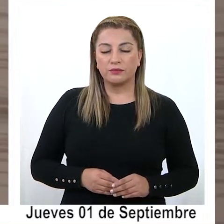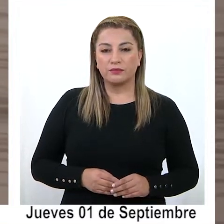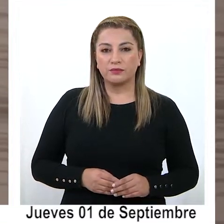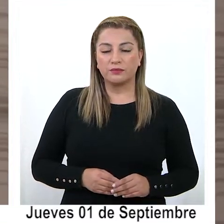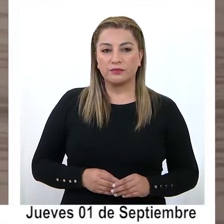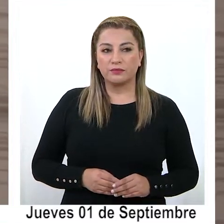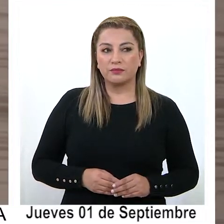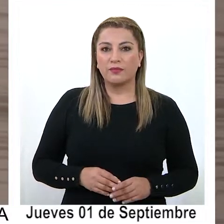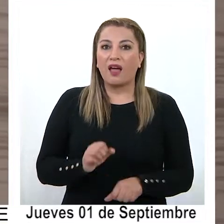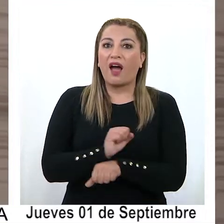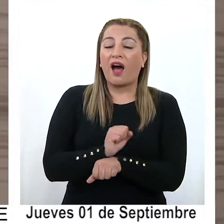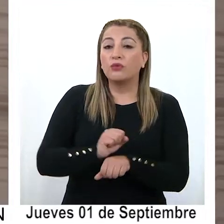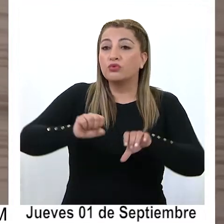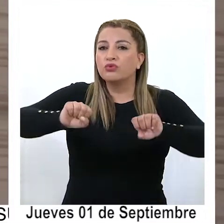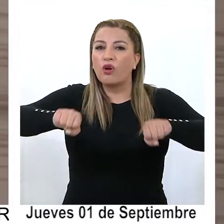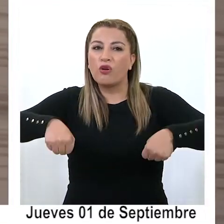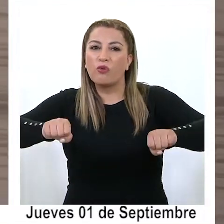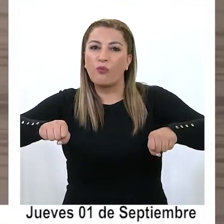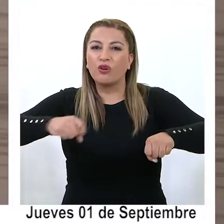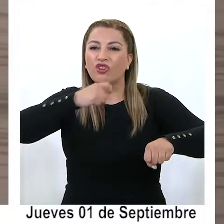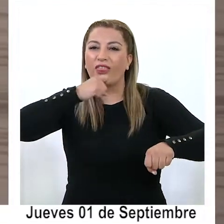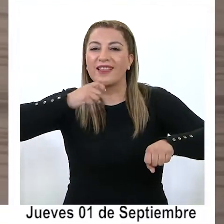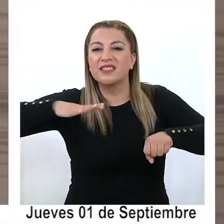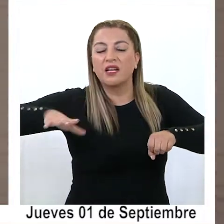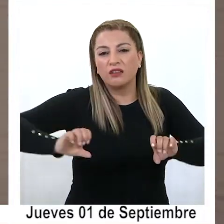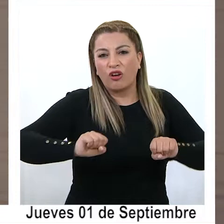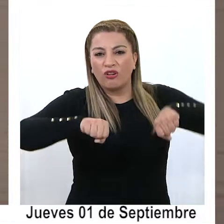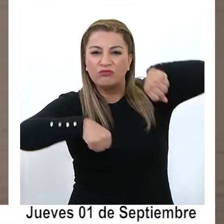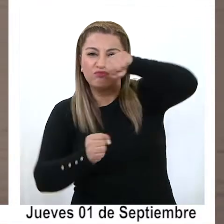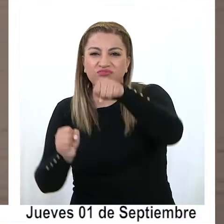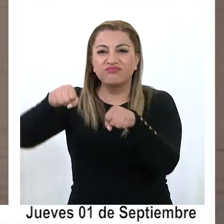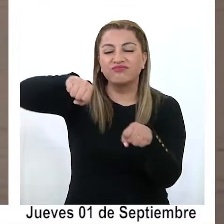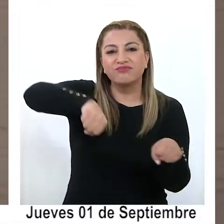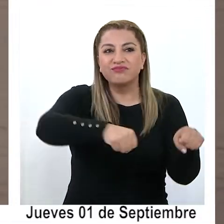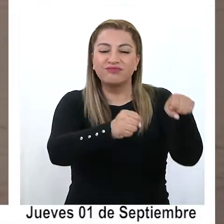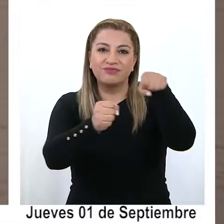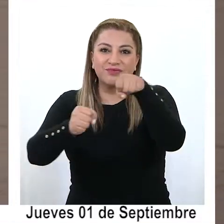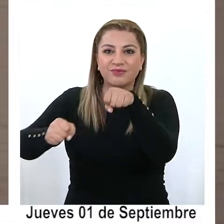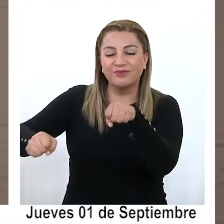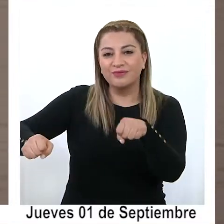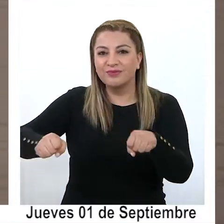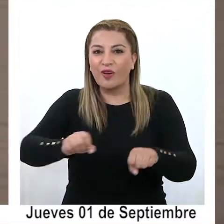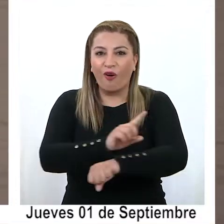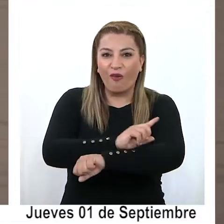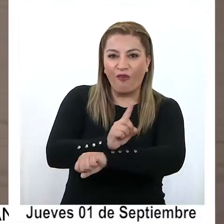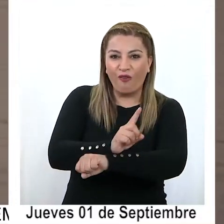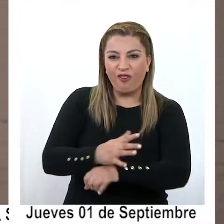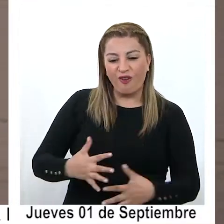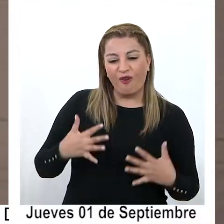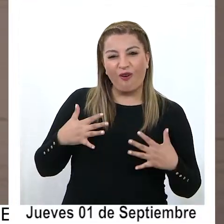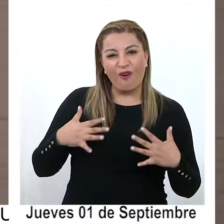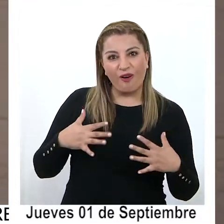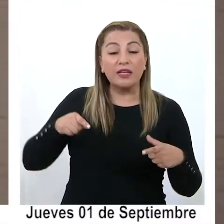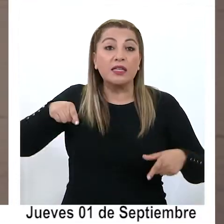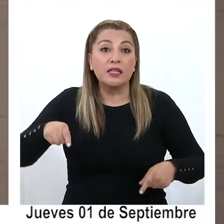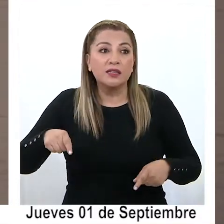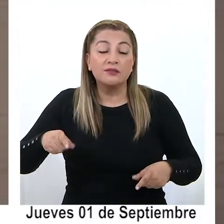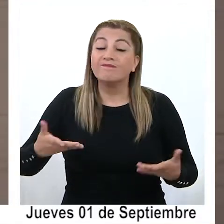Autos y motos que cruzan el desierto y que provocan altas dosis de adrenalina son